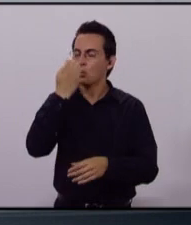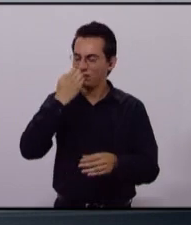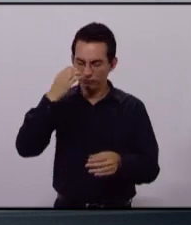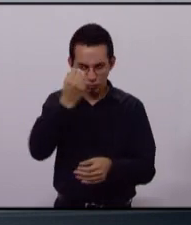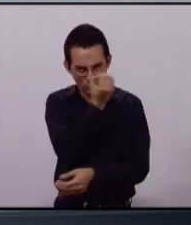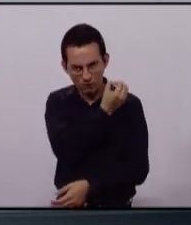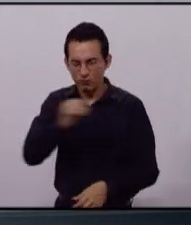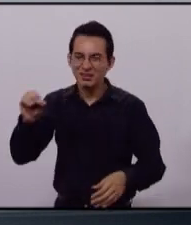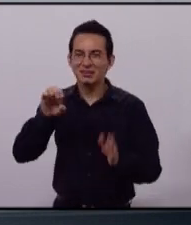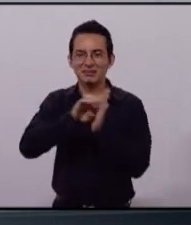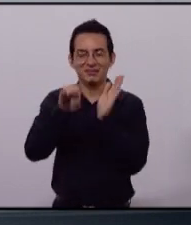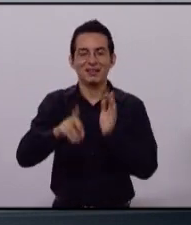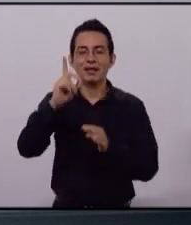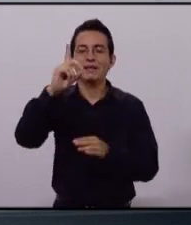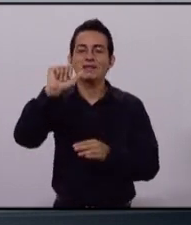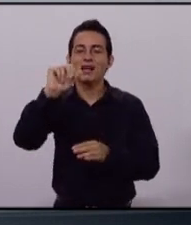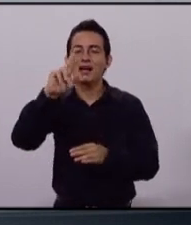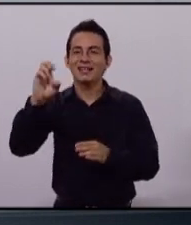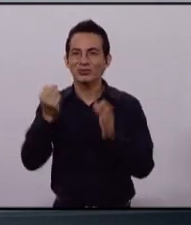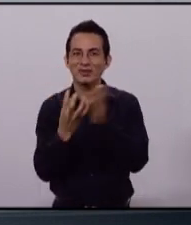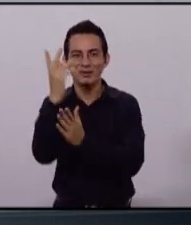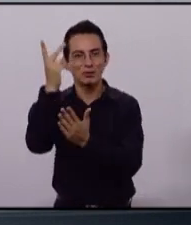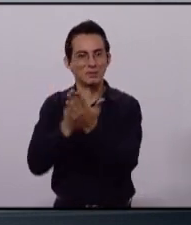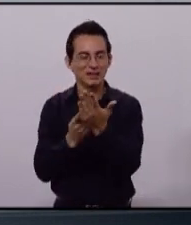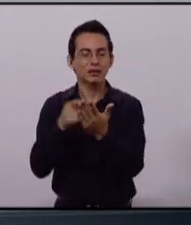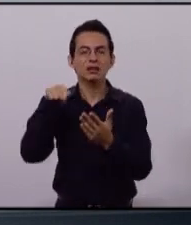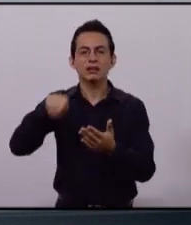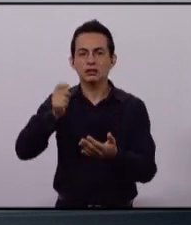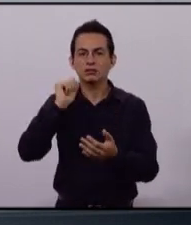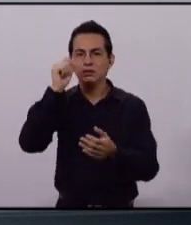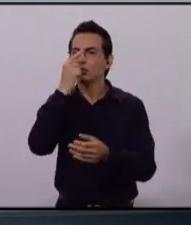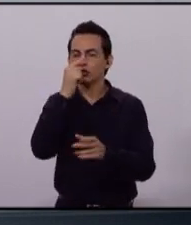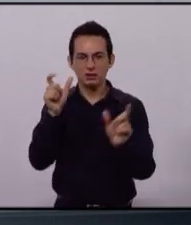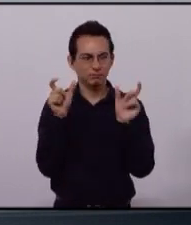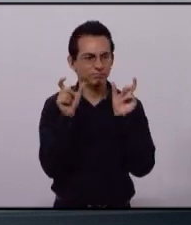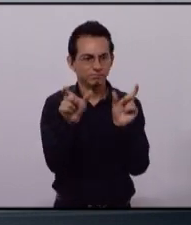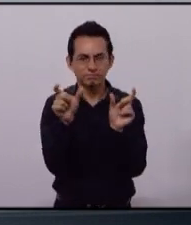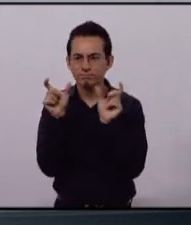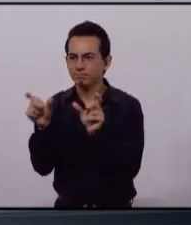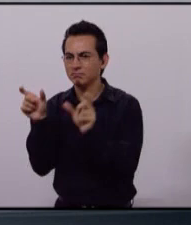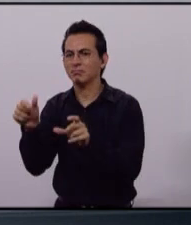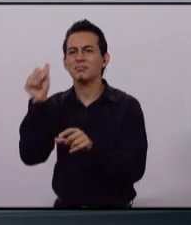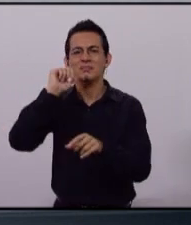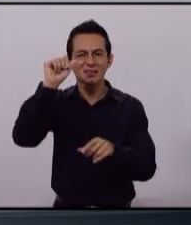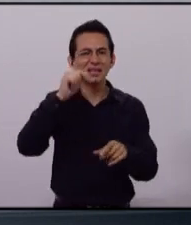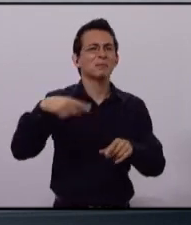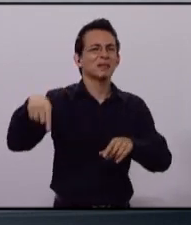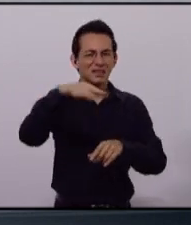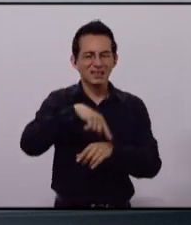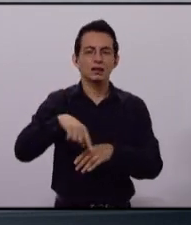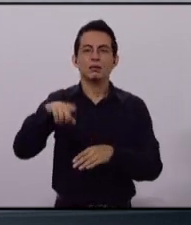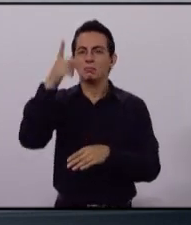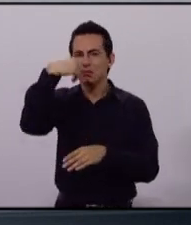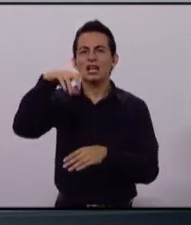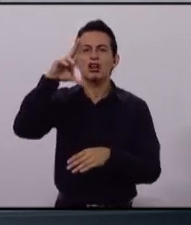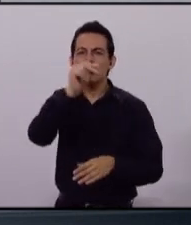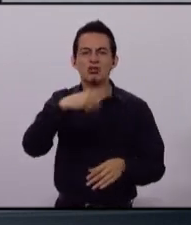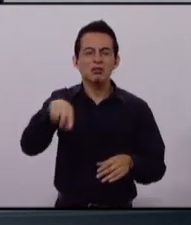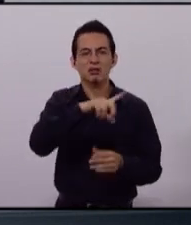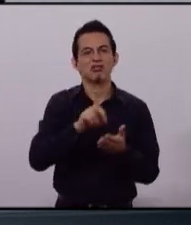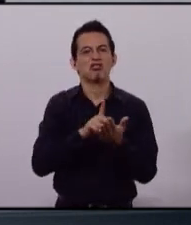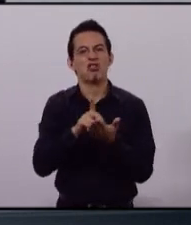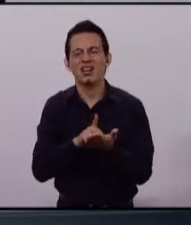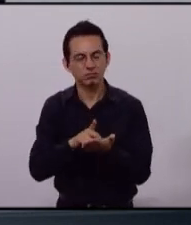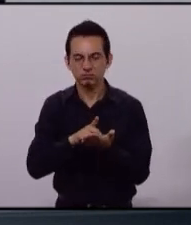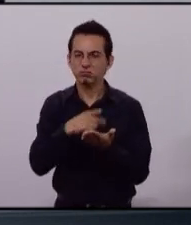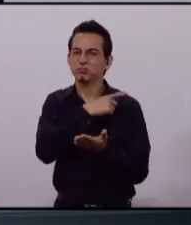exitoso programa del DARE, que le permita estar alerta a todo lo que significa caer en el consumo de las drogas, además